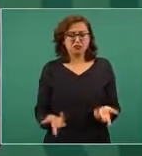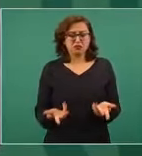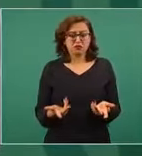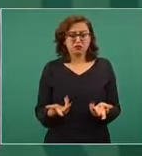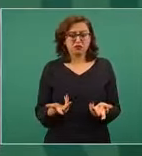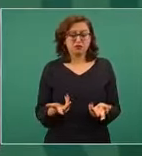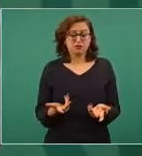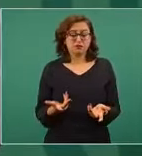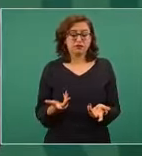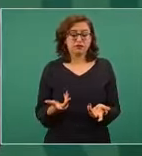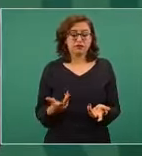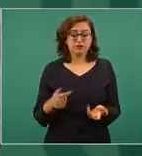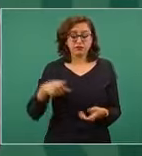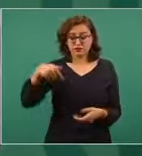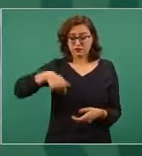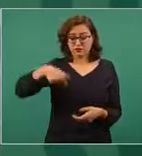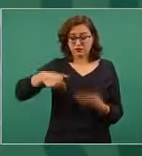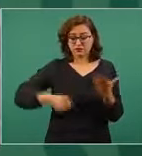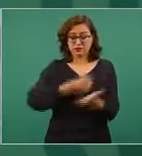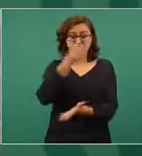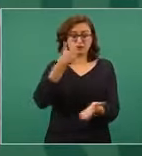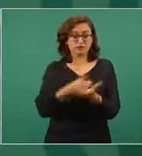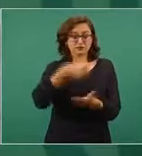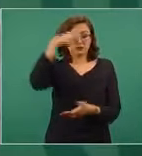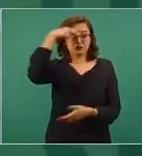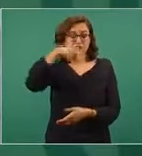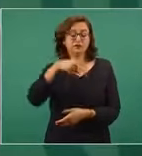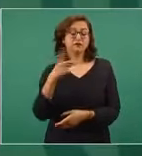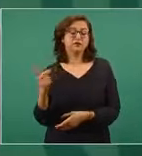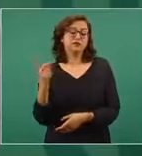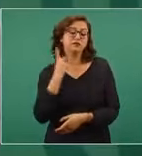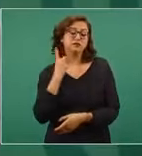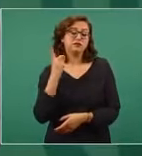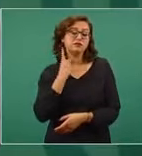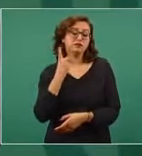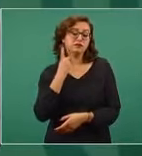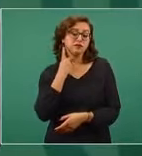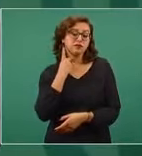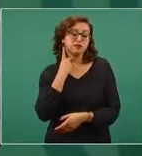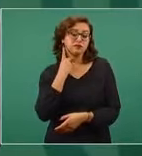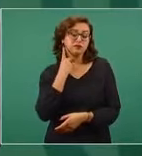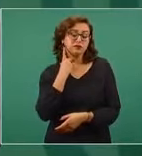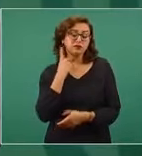la Asamblea Legislativa de la Ciudad de México.